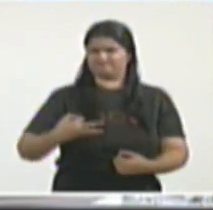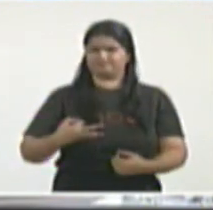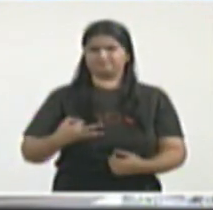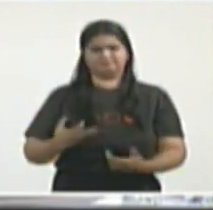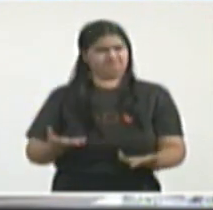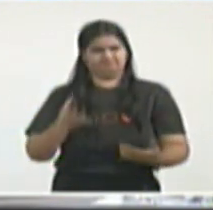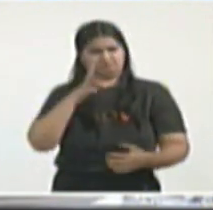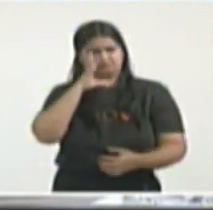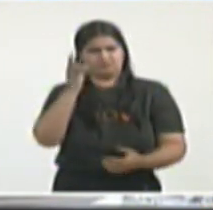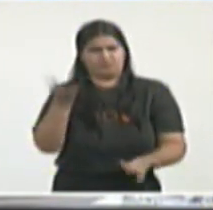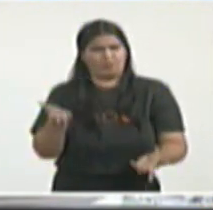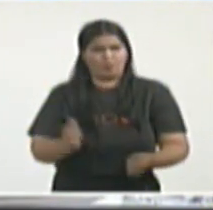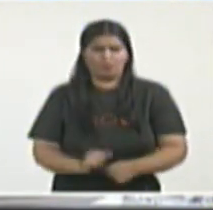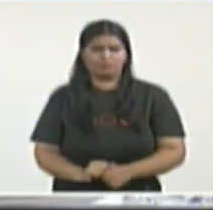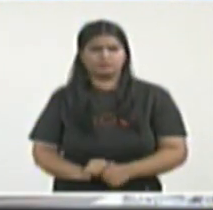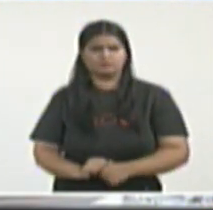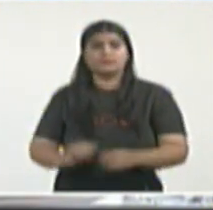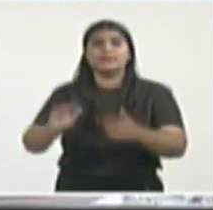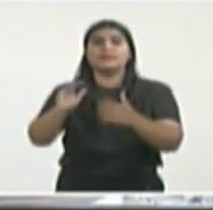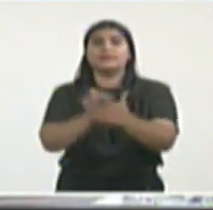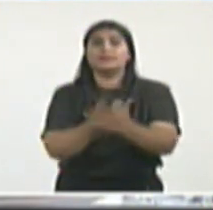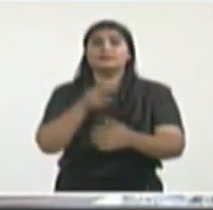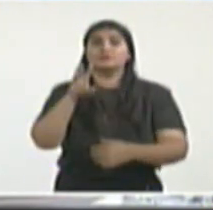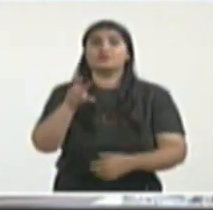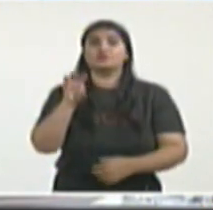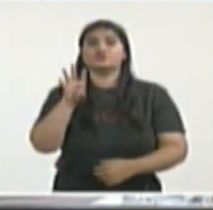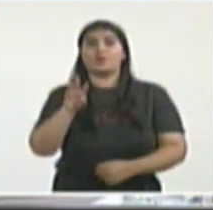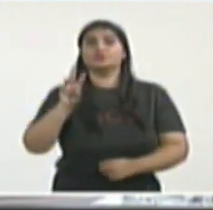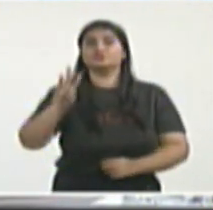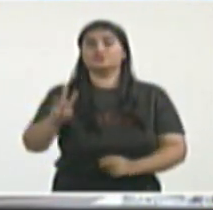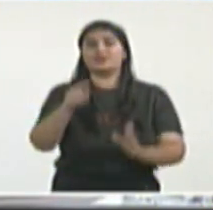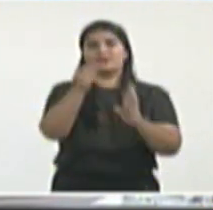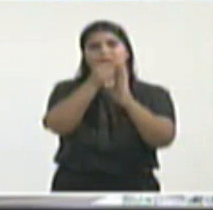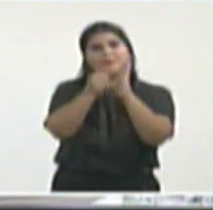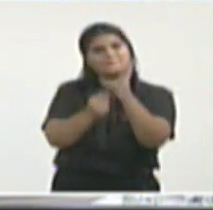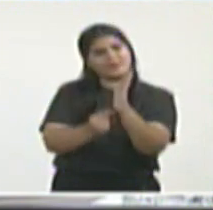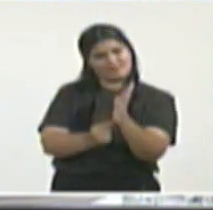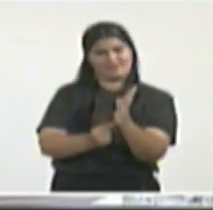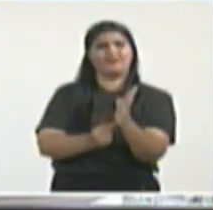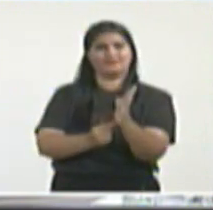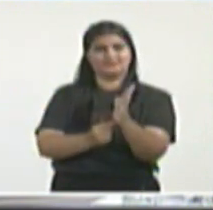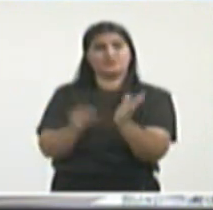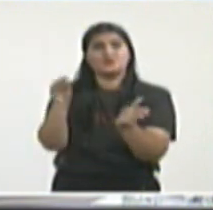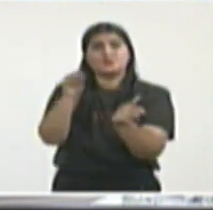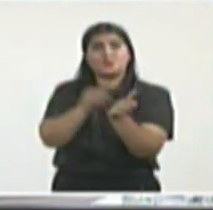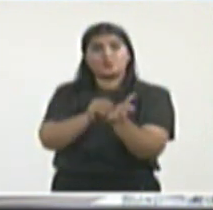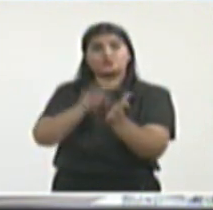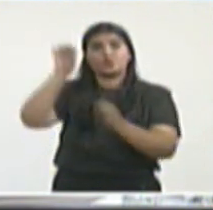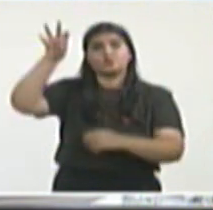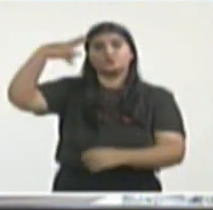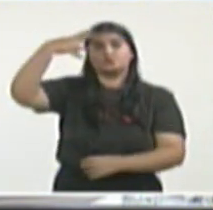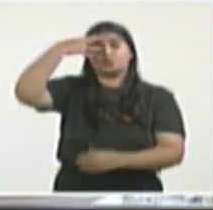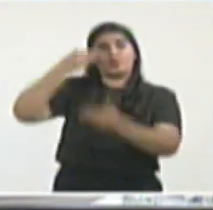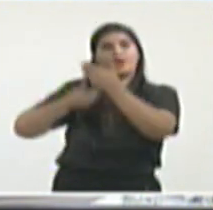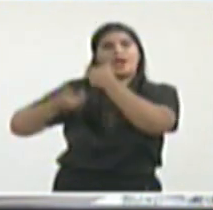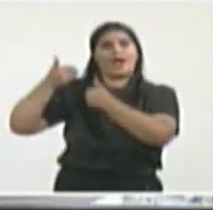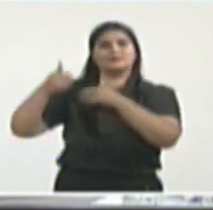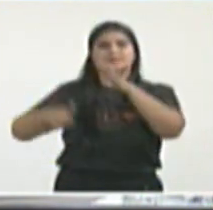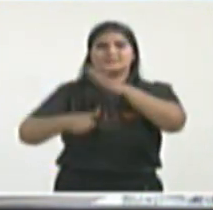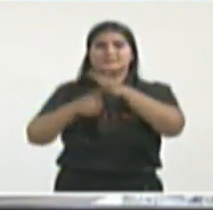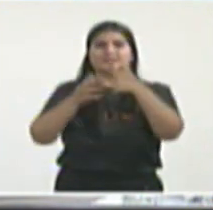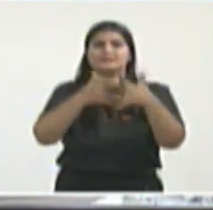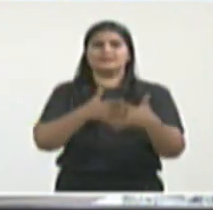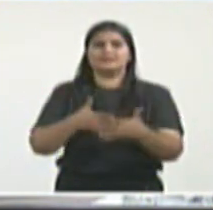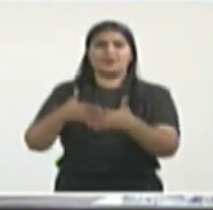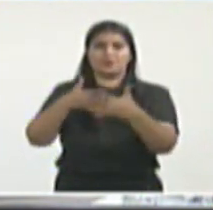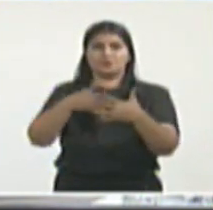243 medidas que heredó del presidente Trump, en alguna medida para dificultar su gestión,